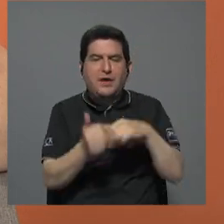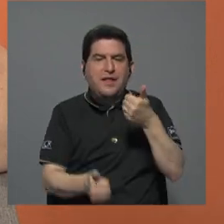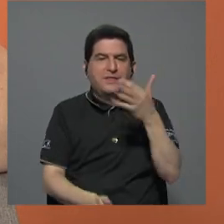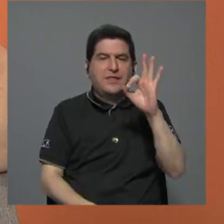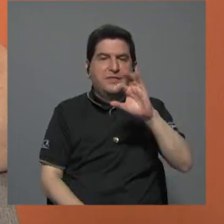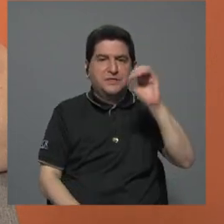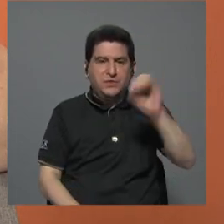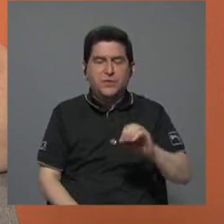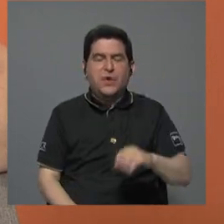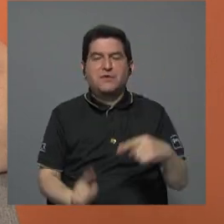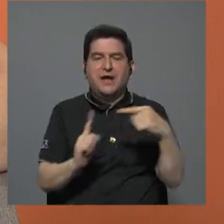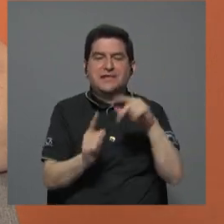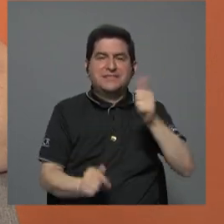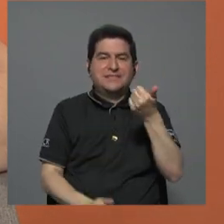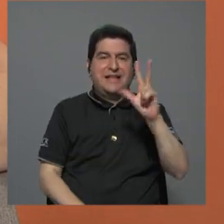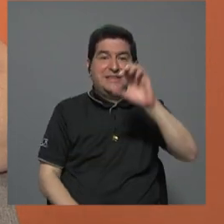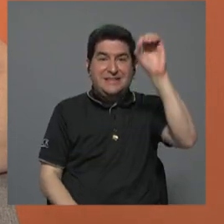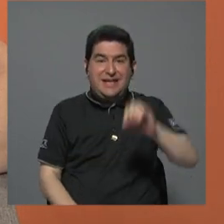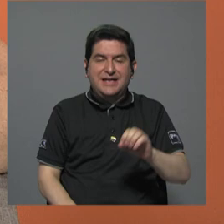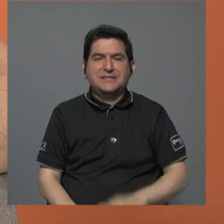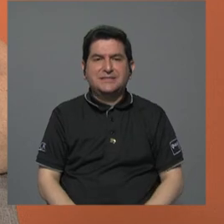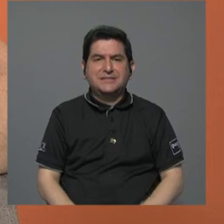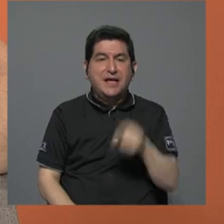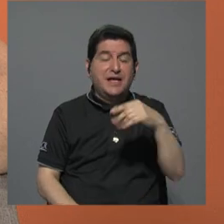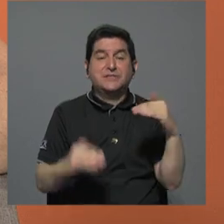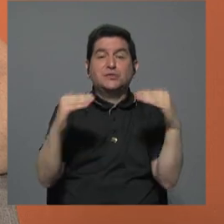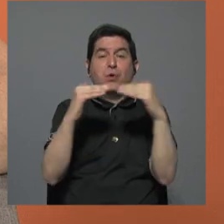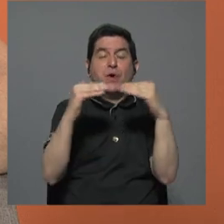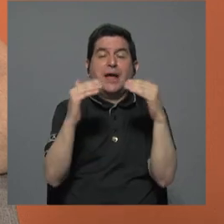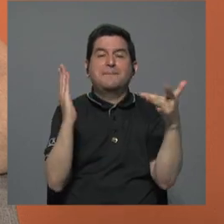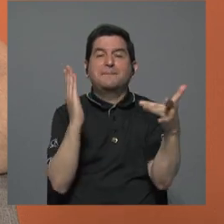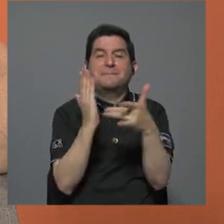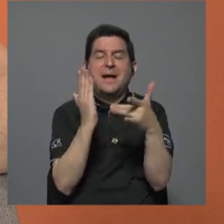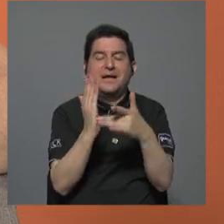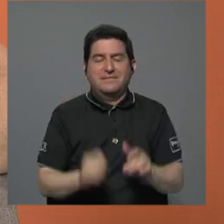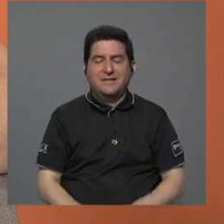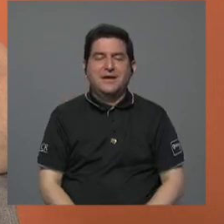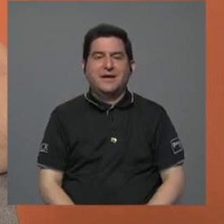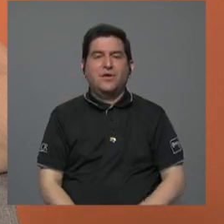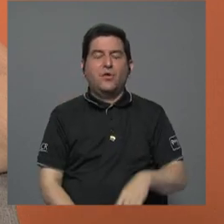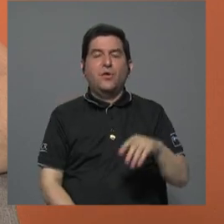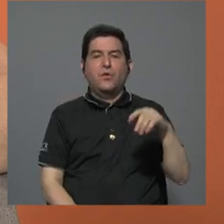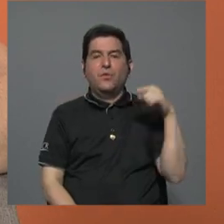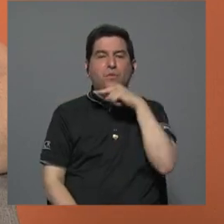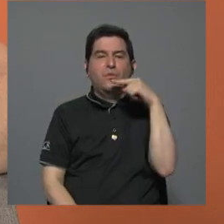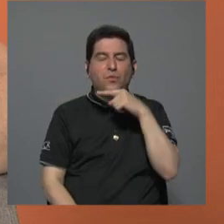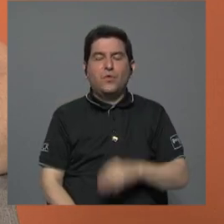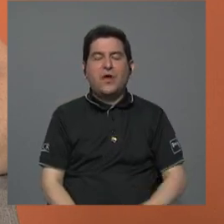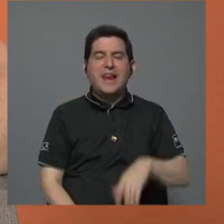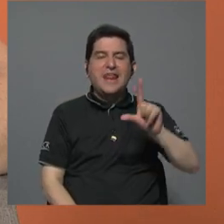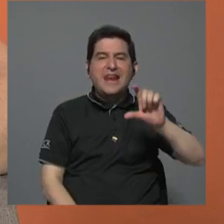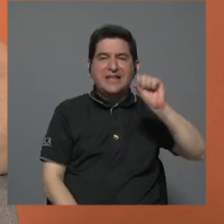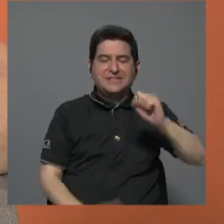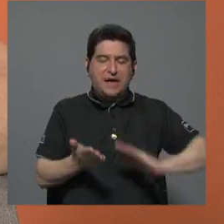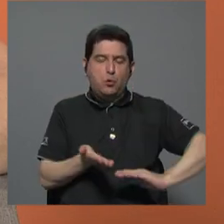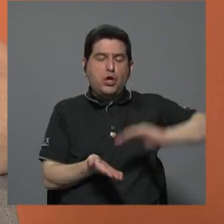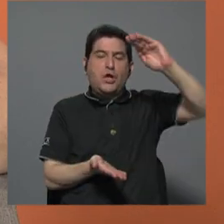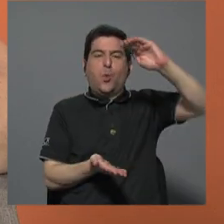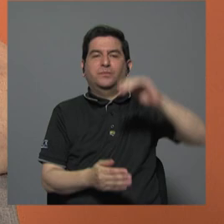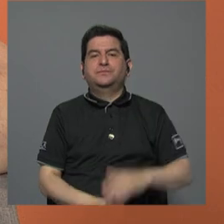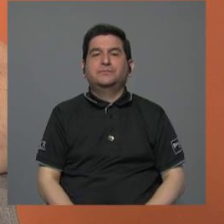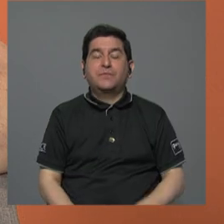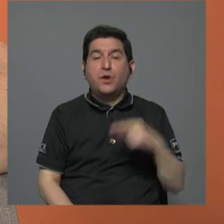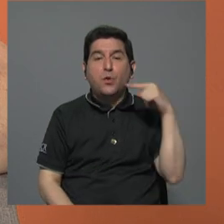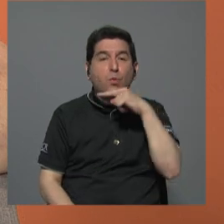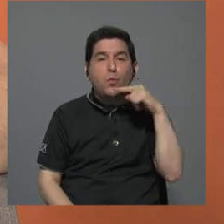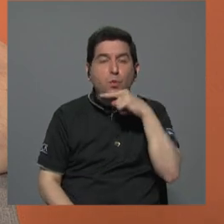% a un 13%, y esto lo posiciona en un empate técnico con Unidad Social Cristiana, pues doña Linet Saborio sube, entonces tendríamos a la